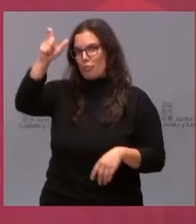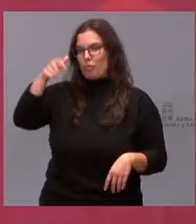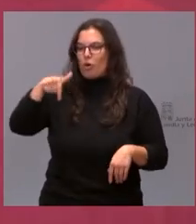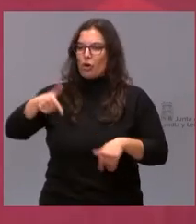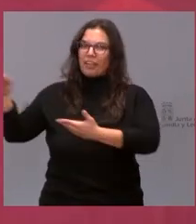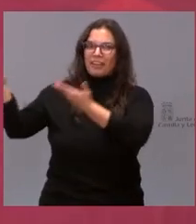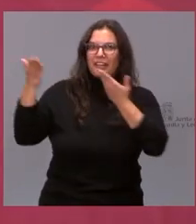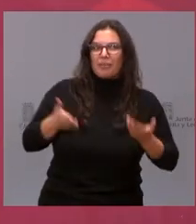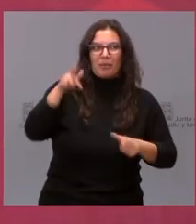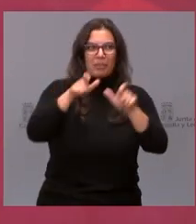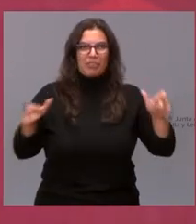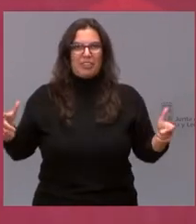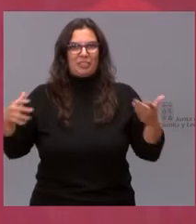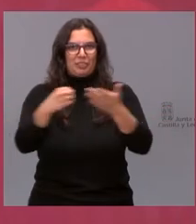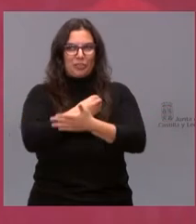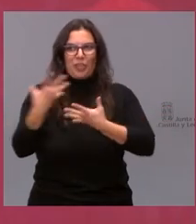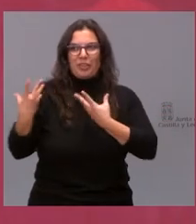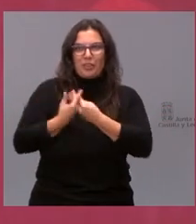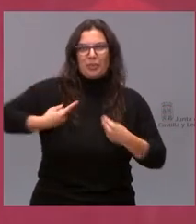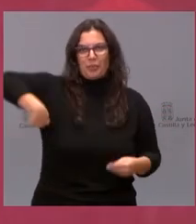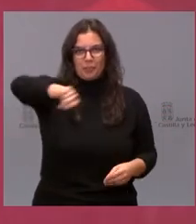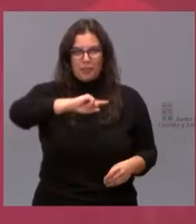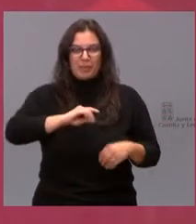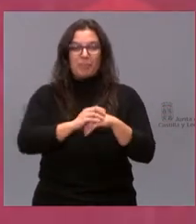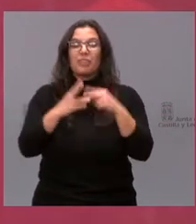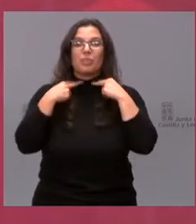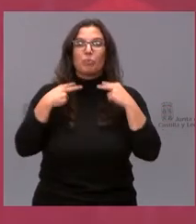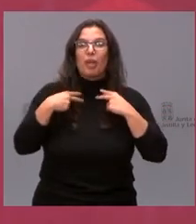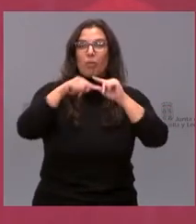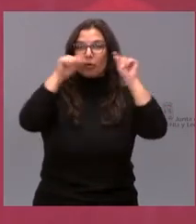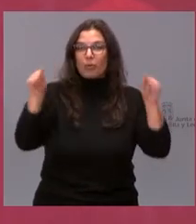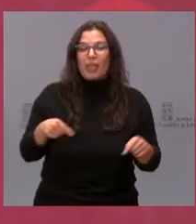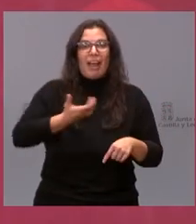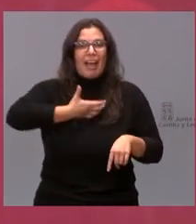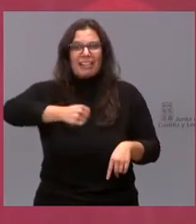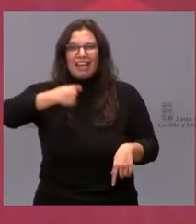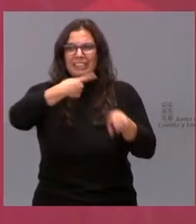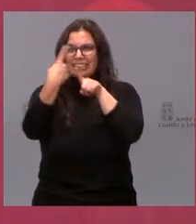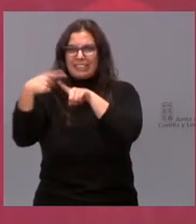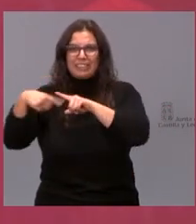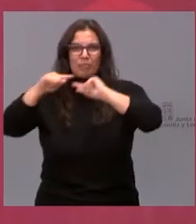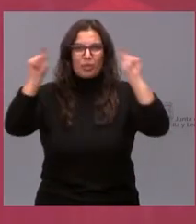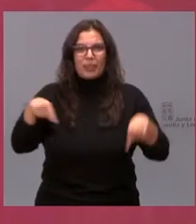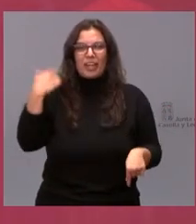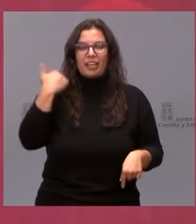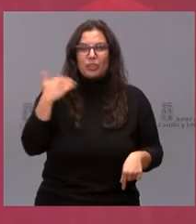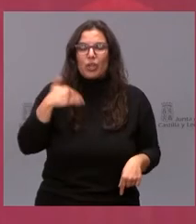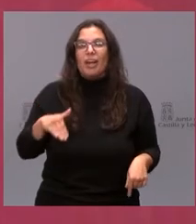a todas las personas que nos acompañan, diputados provinciales, alcaldes de la provincia de Soria,